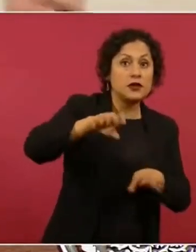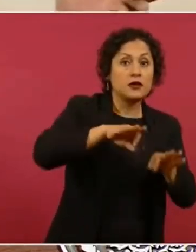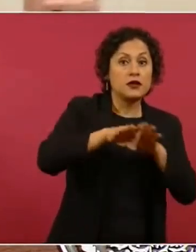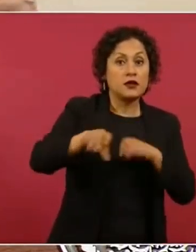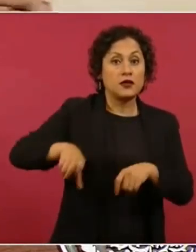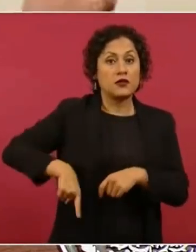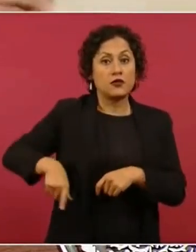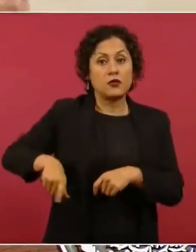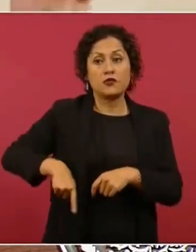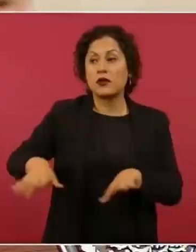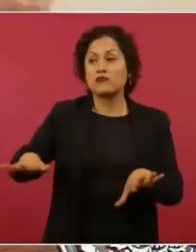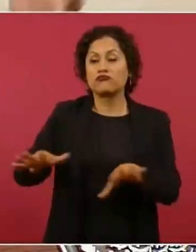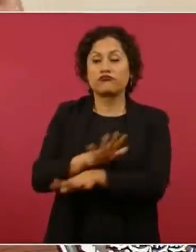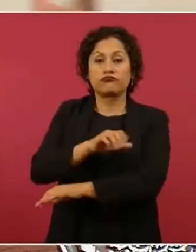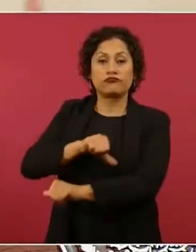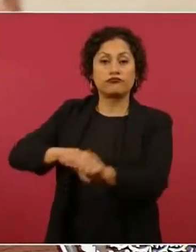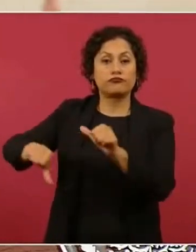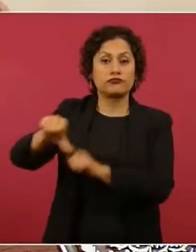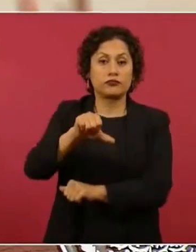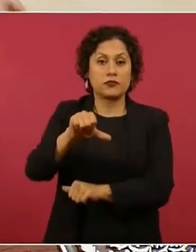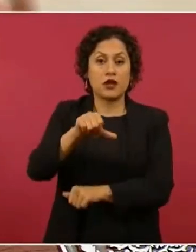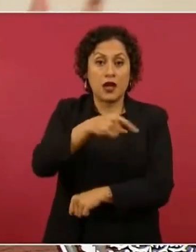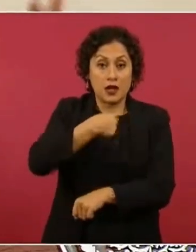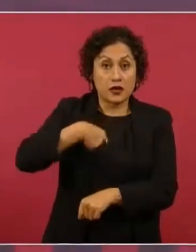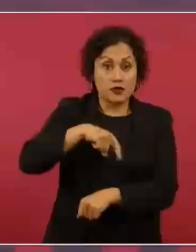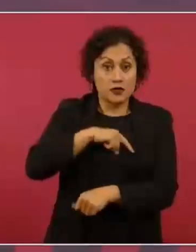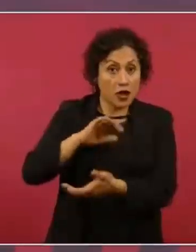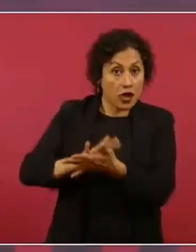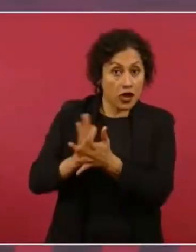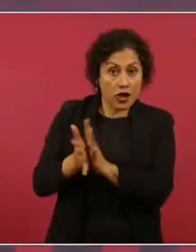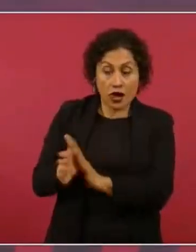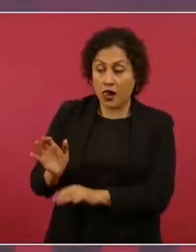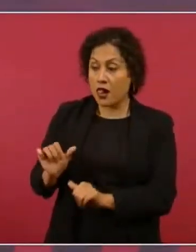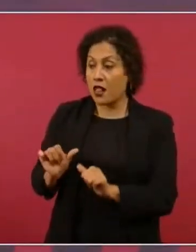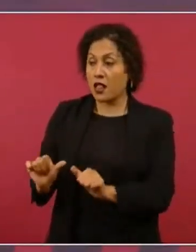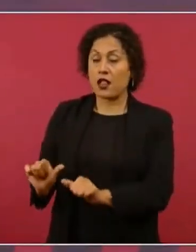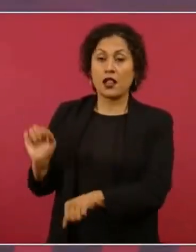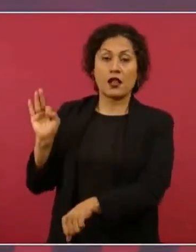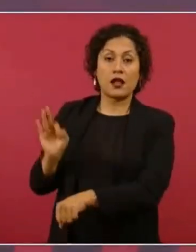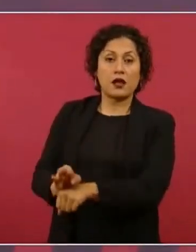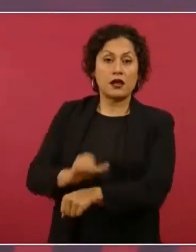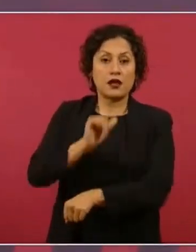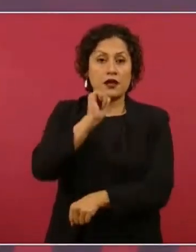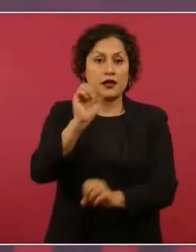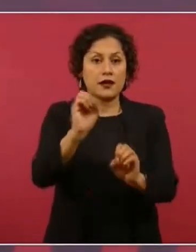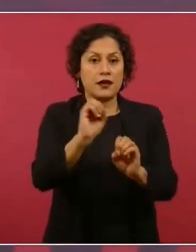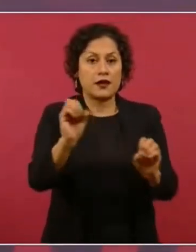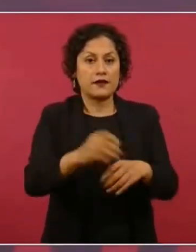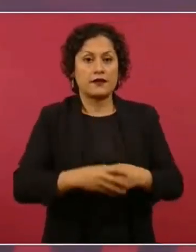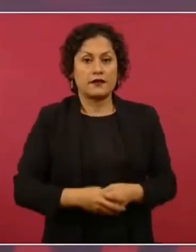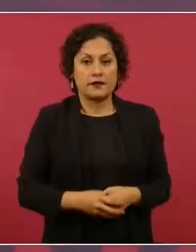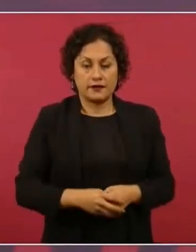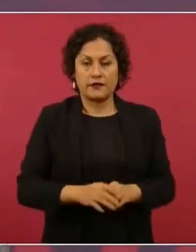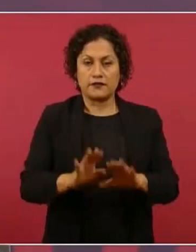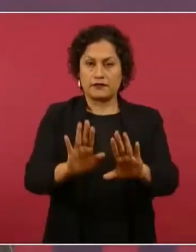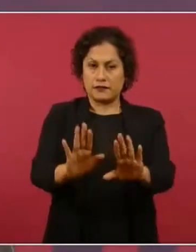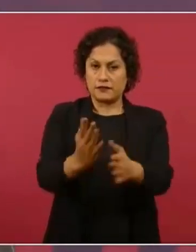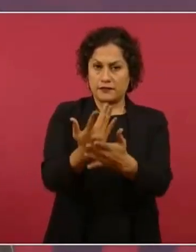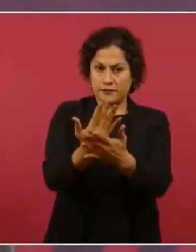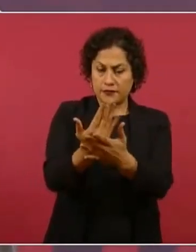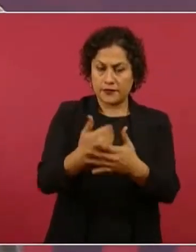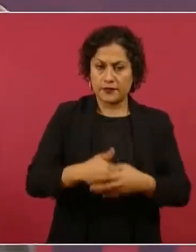No tenemos relaciones de complicidad con nadie. Así es, señor presidente. Entonces, permíteme.